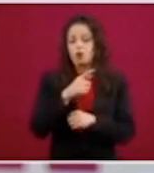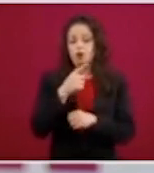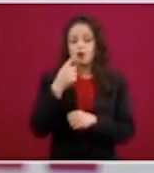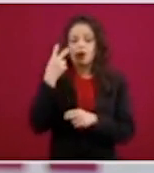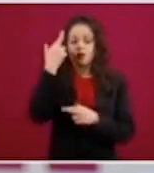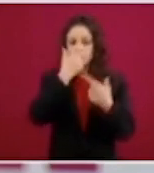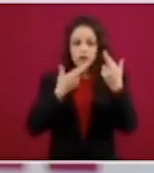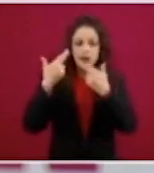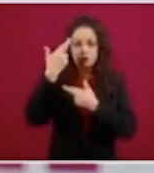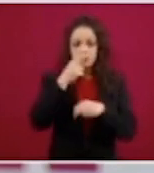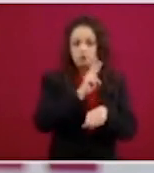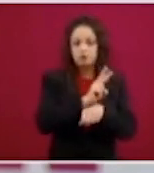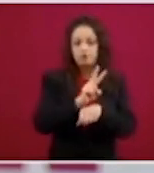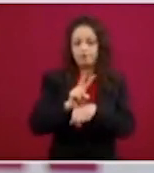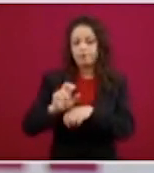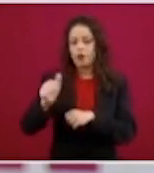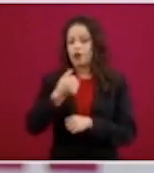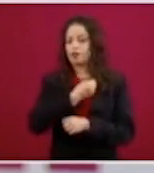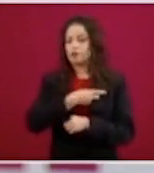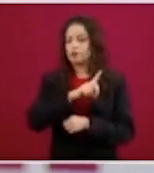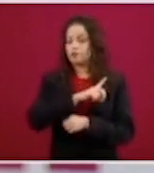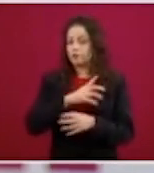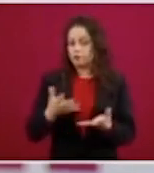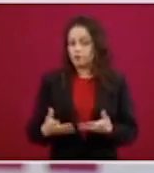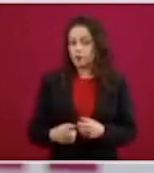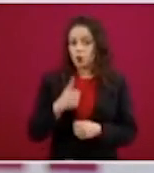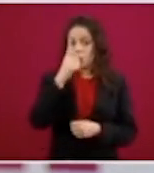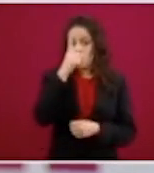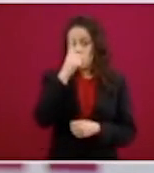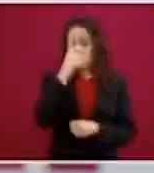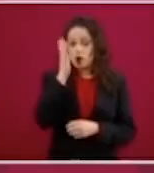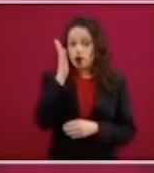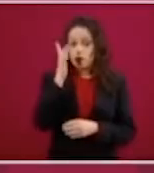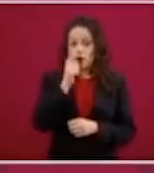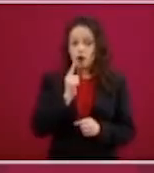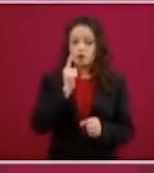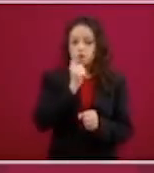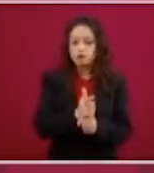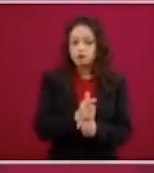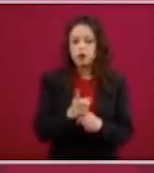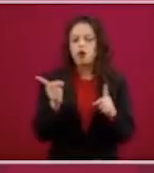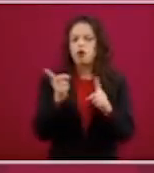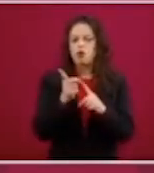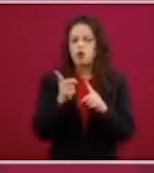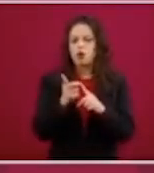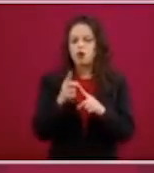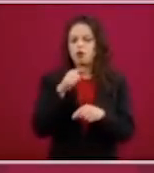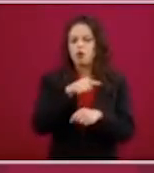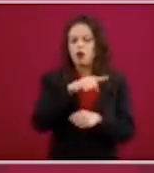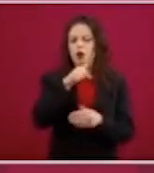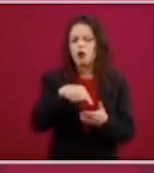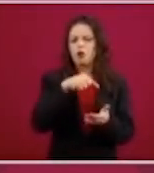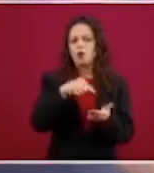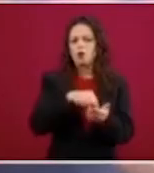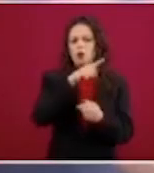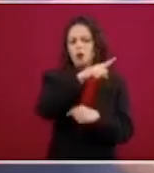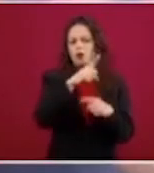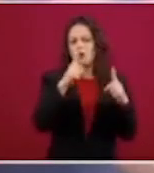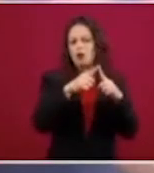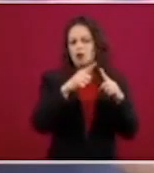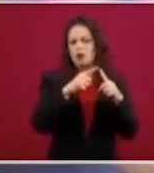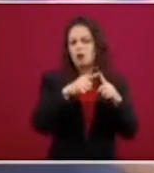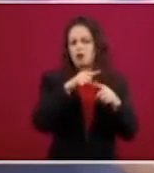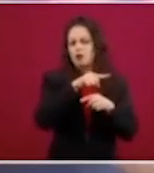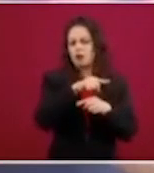Salud ha emitido. Solamente hemos encontrado uno que estaba en un albergue de la iglesia en Nuevo